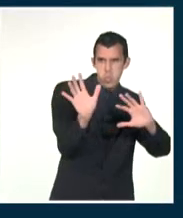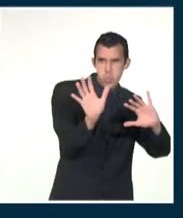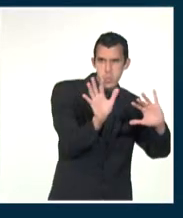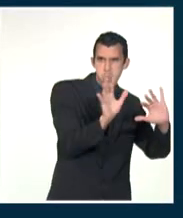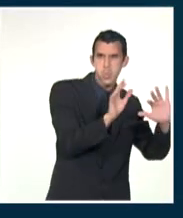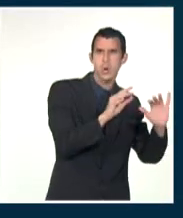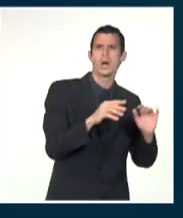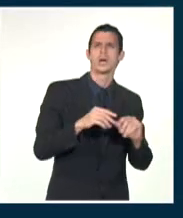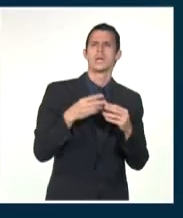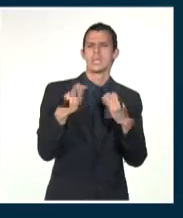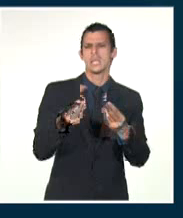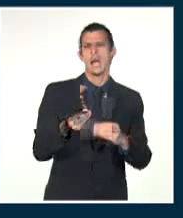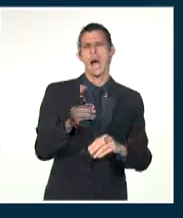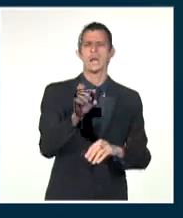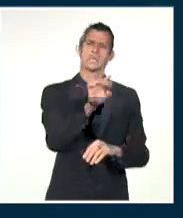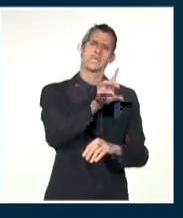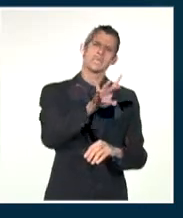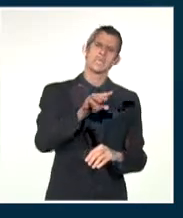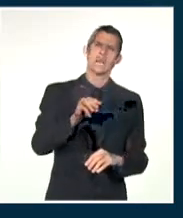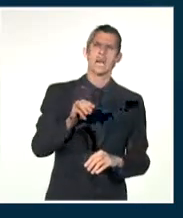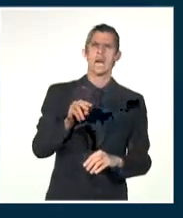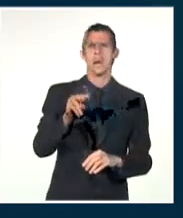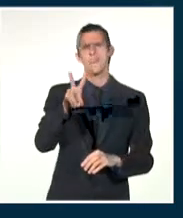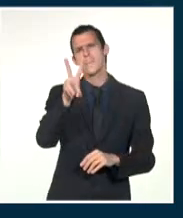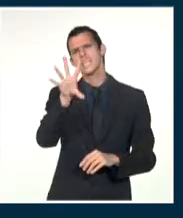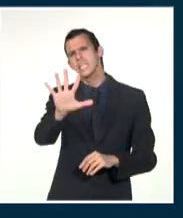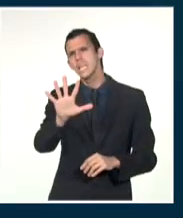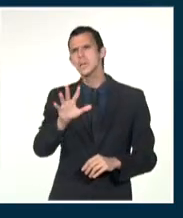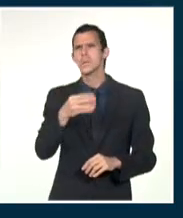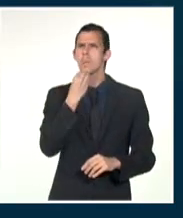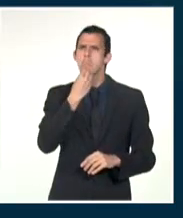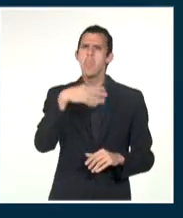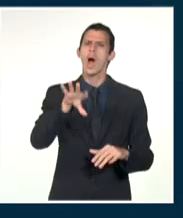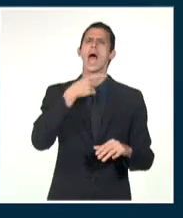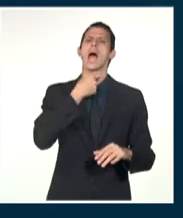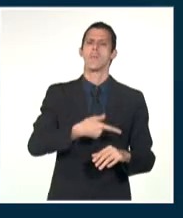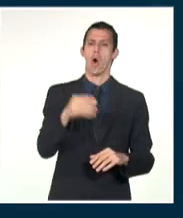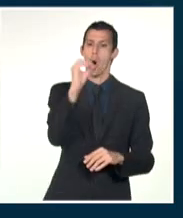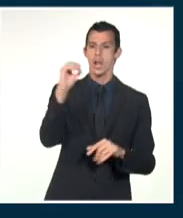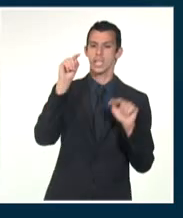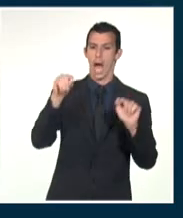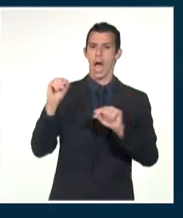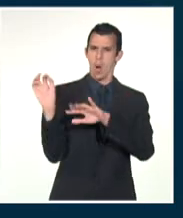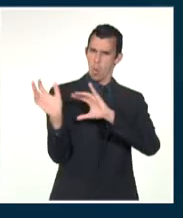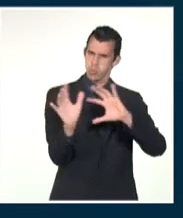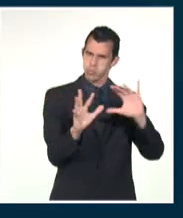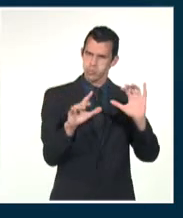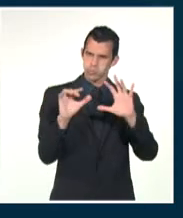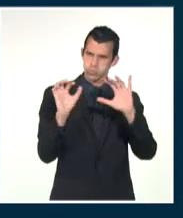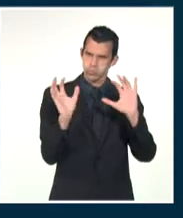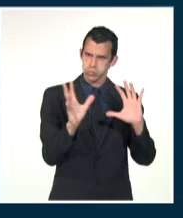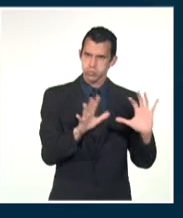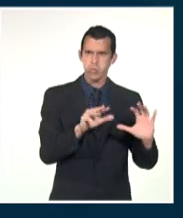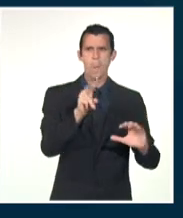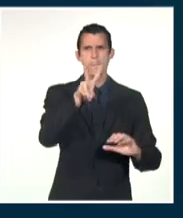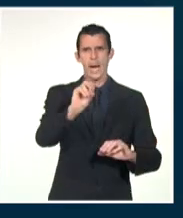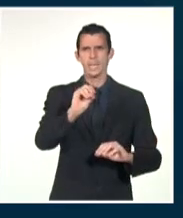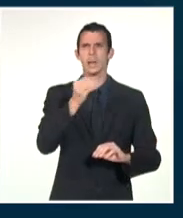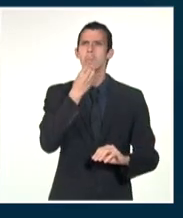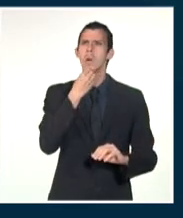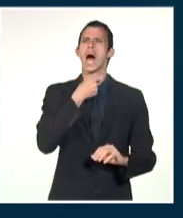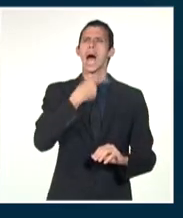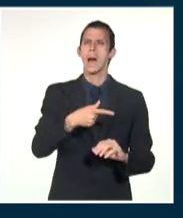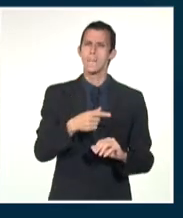país, soplarán del nordeste al este en la región oriental hasta 20 kilómetros por hora. Pueden ser superiores en zonas de la costa norte del